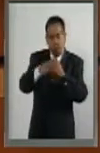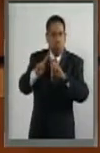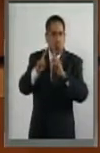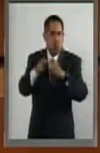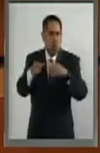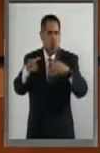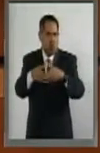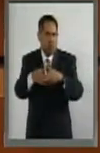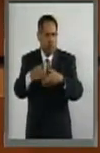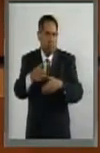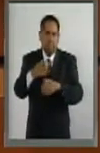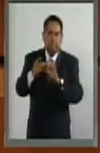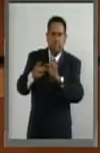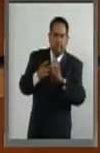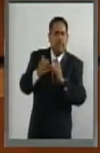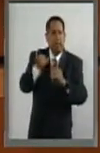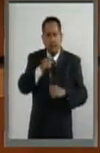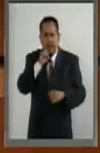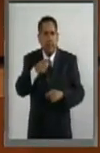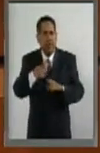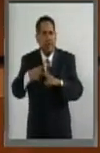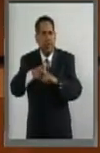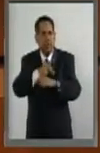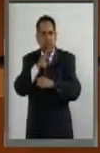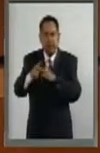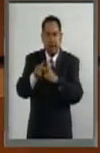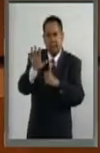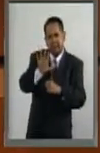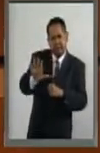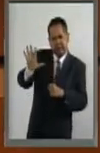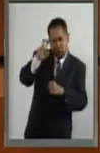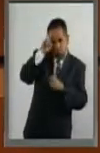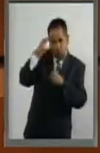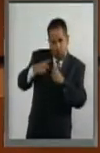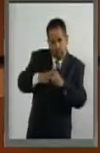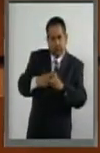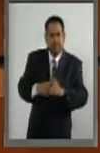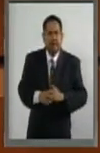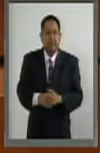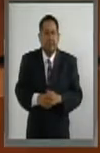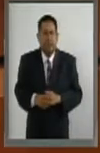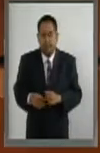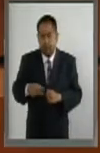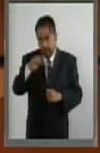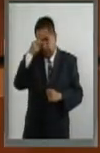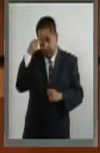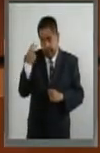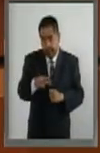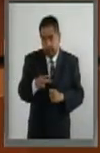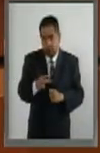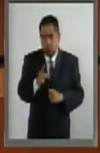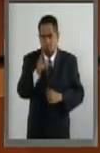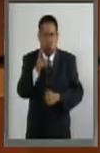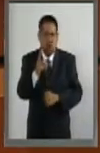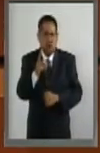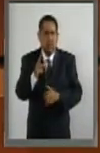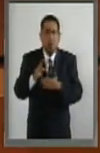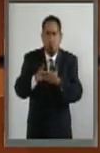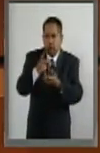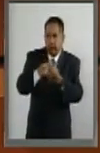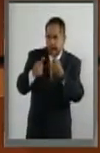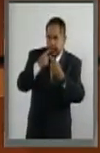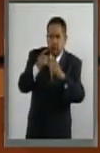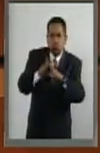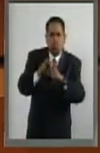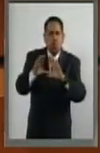así como distintos países que conforman ese continente. Para México, la apuesta por la renegociación del